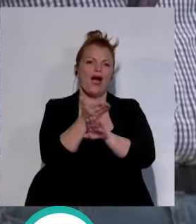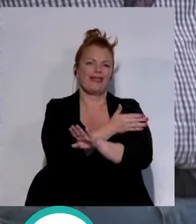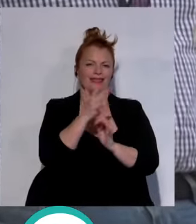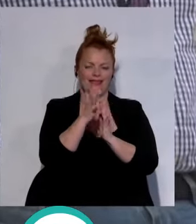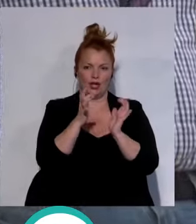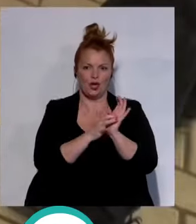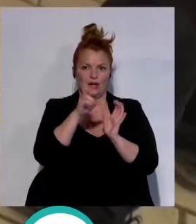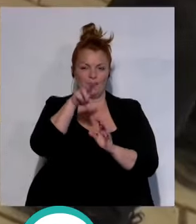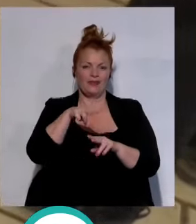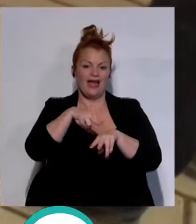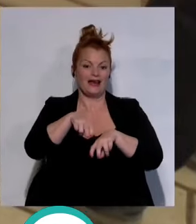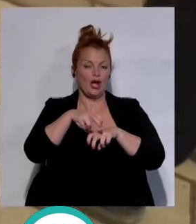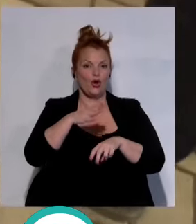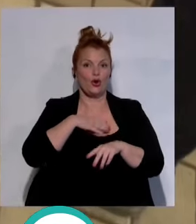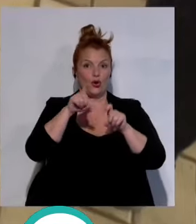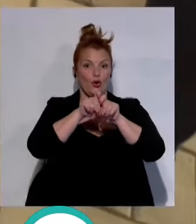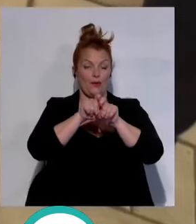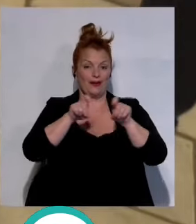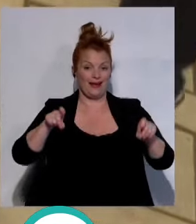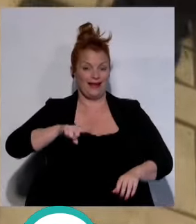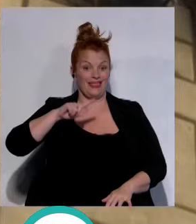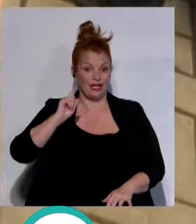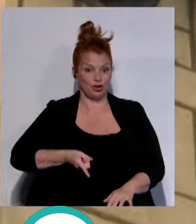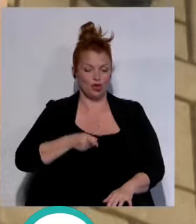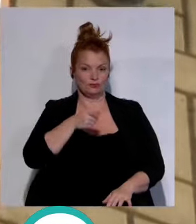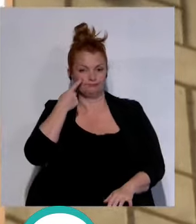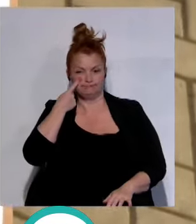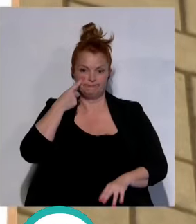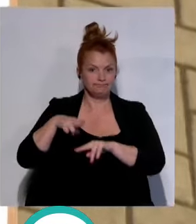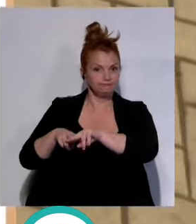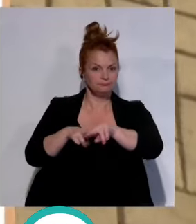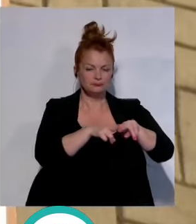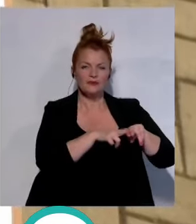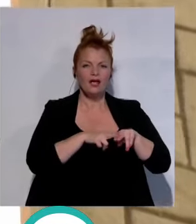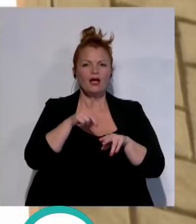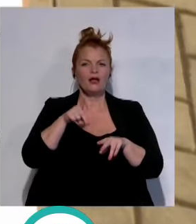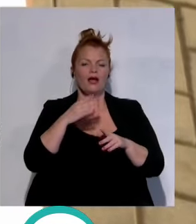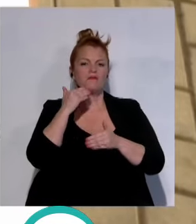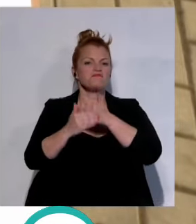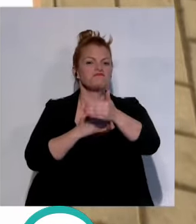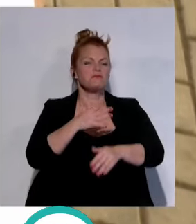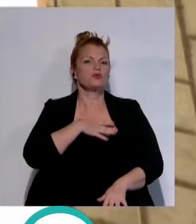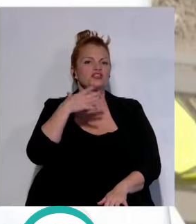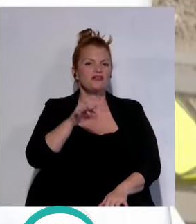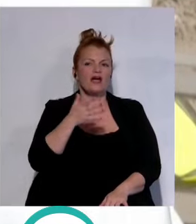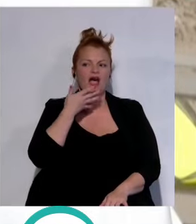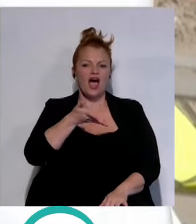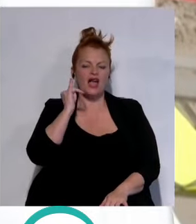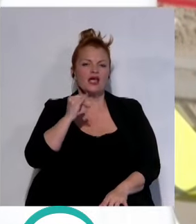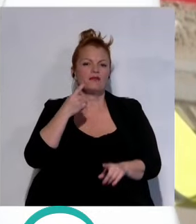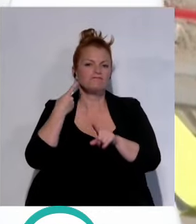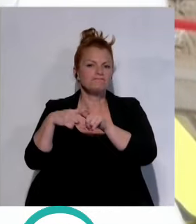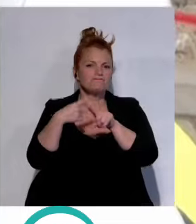el arqueólogo de Procasa director de la intervención Francisco Blanco ha adelantado la posibilidad de que se encuentre además